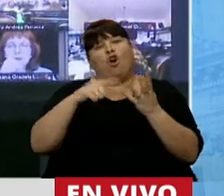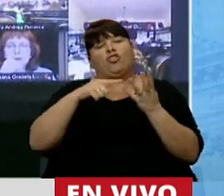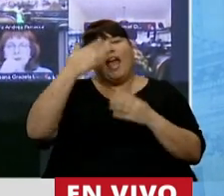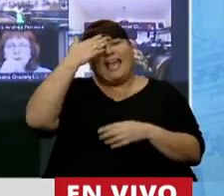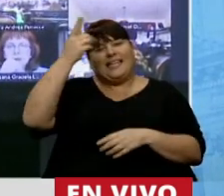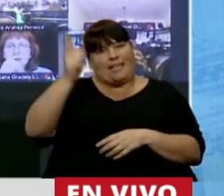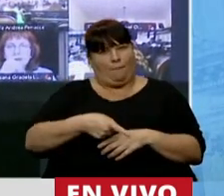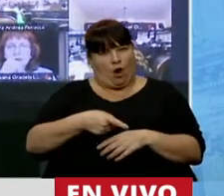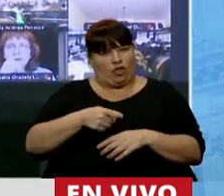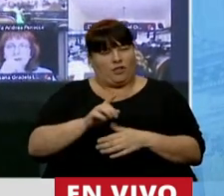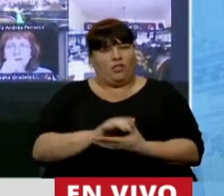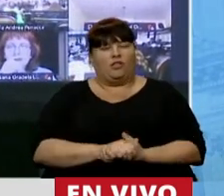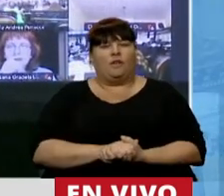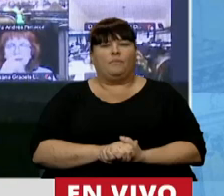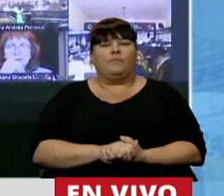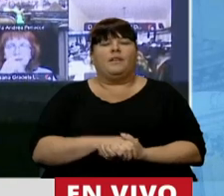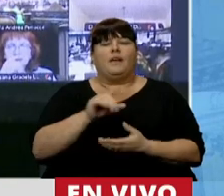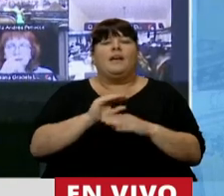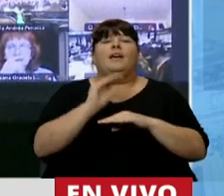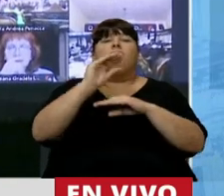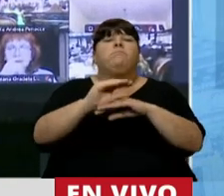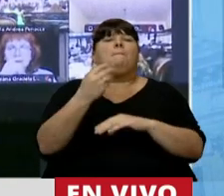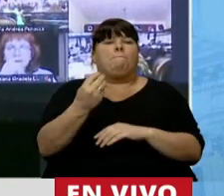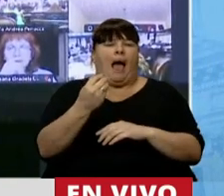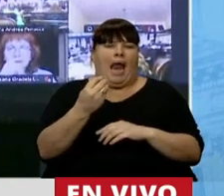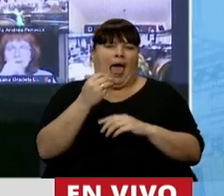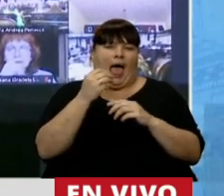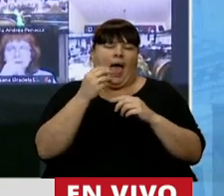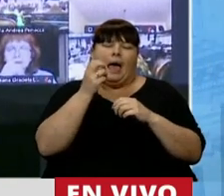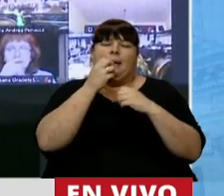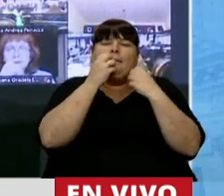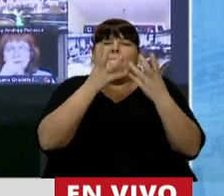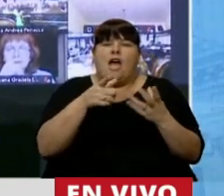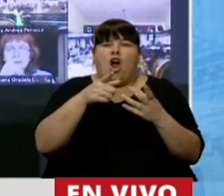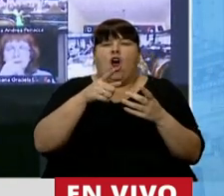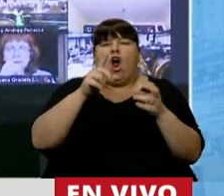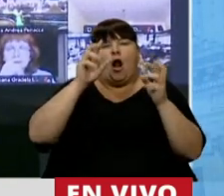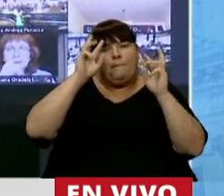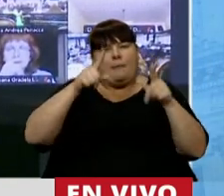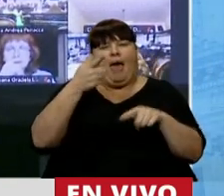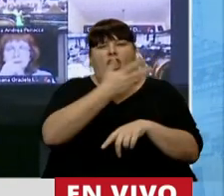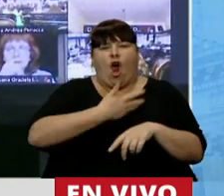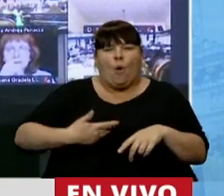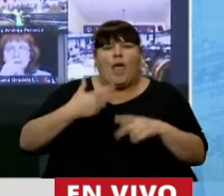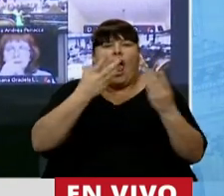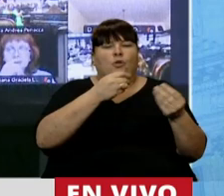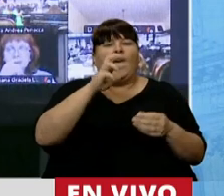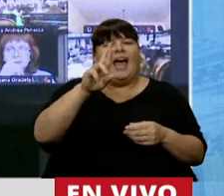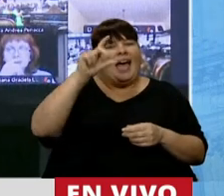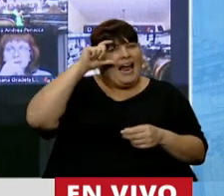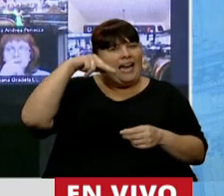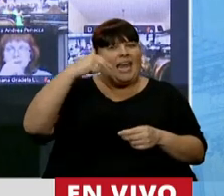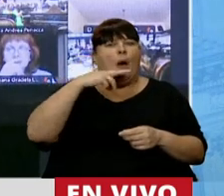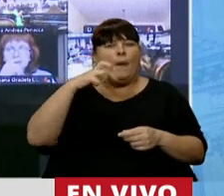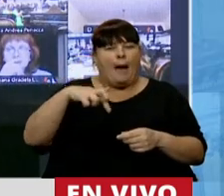señor presidente, que se va a destinar a fortalecer políticas públicas, como la del RENAVAP,